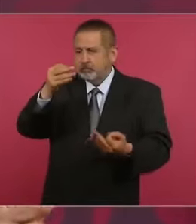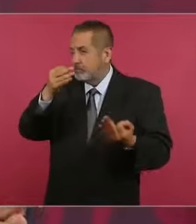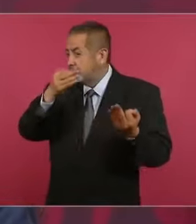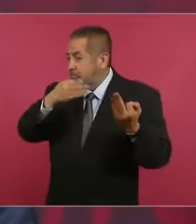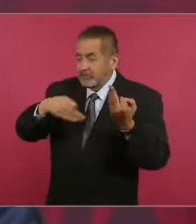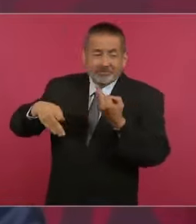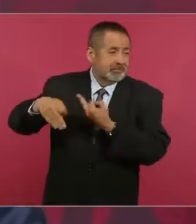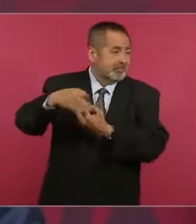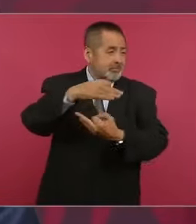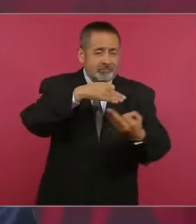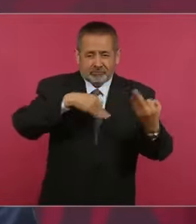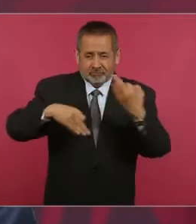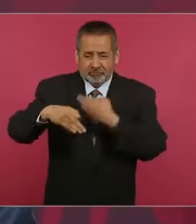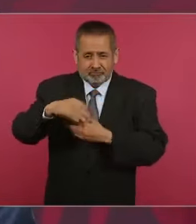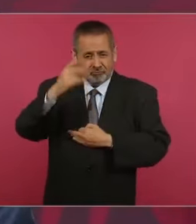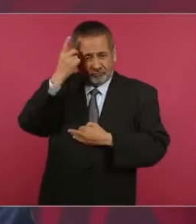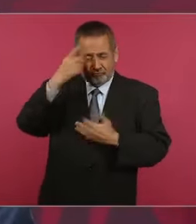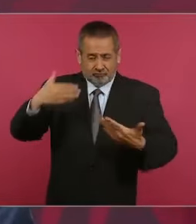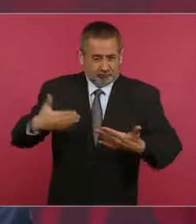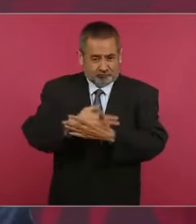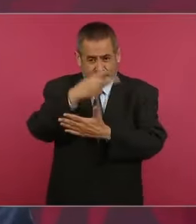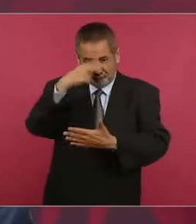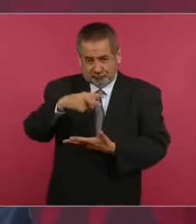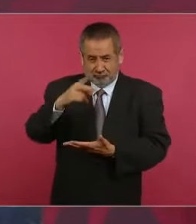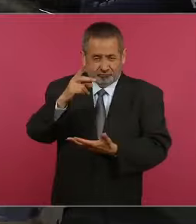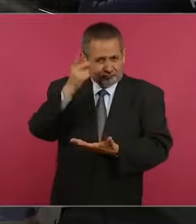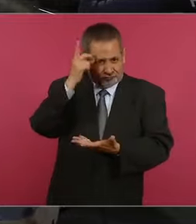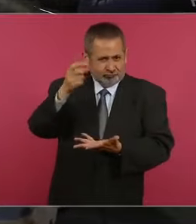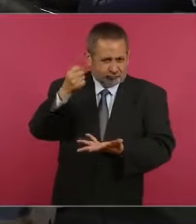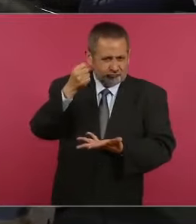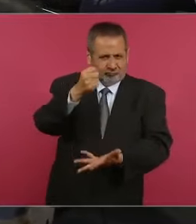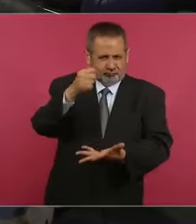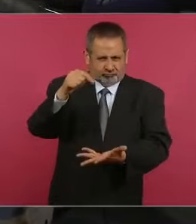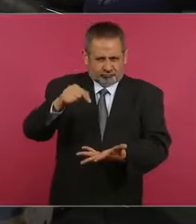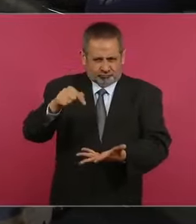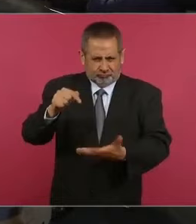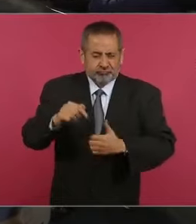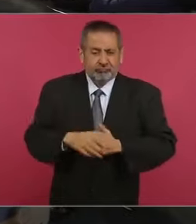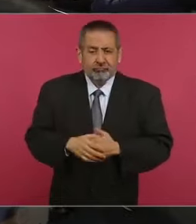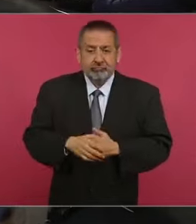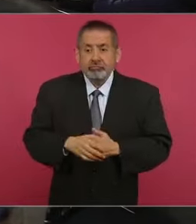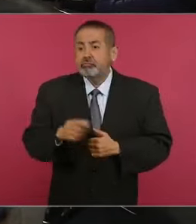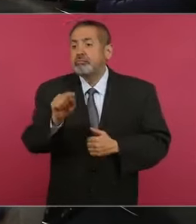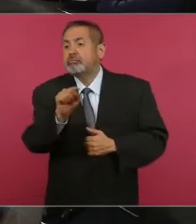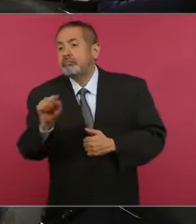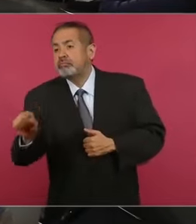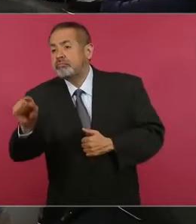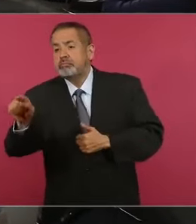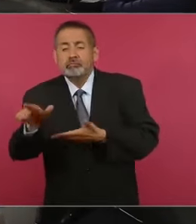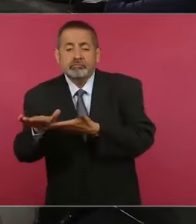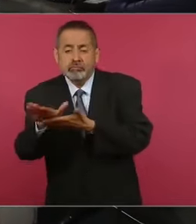todos, porque hasta la gente más humilde,